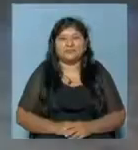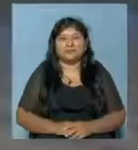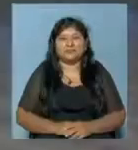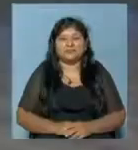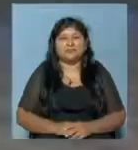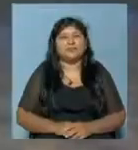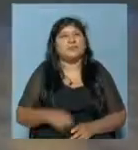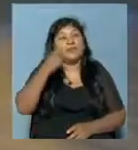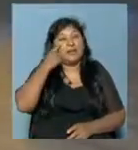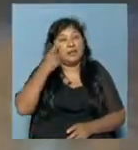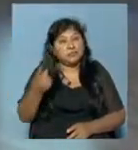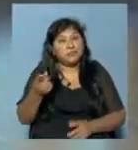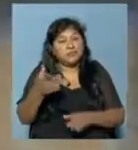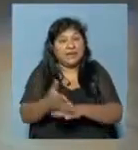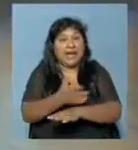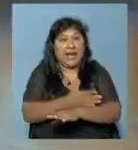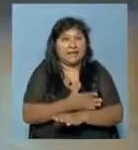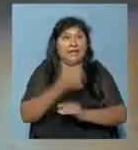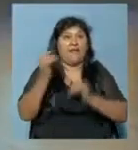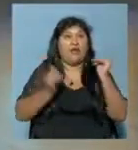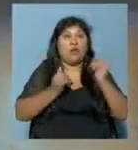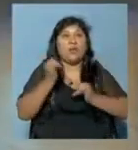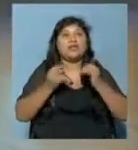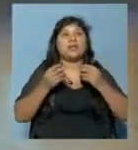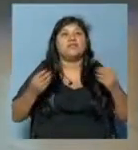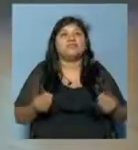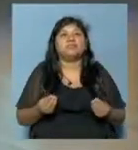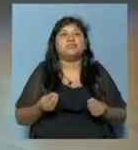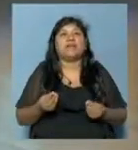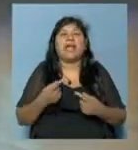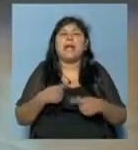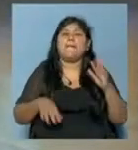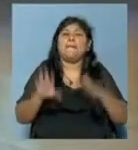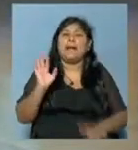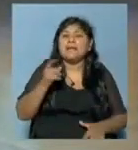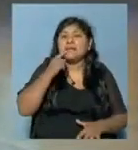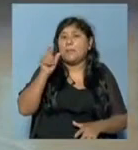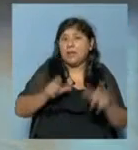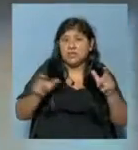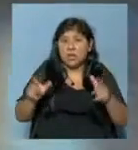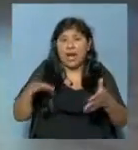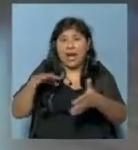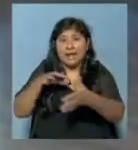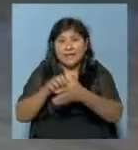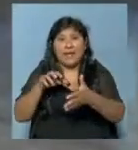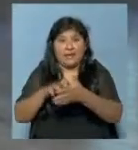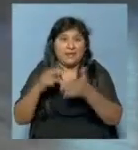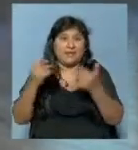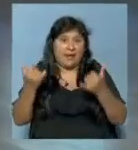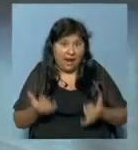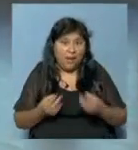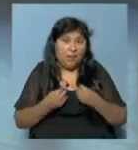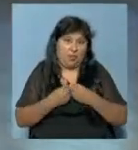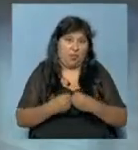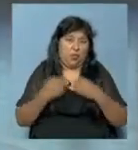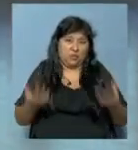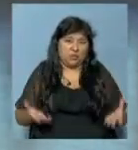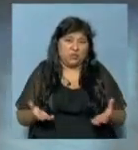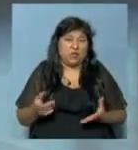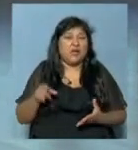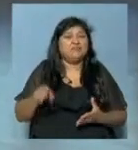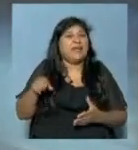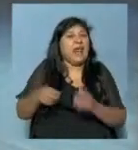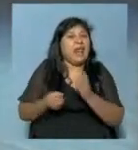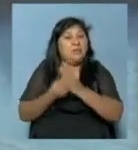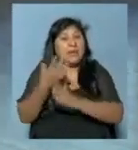Y adelantamos al inicio del informativo de la gran cantidad de accidentes de tránsito que se registraron esta